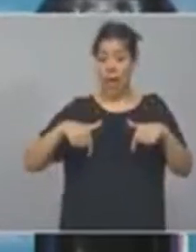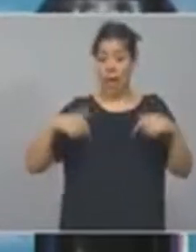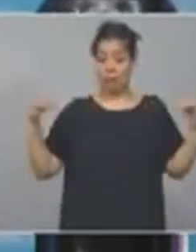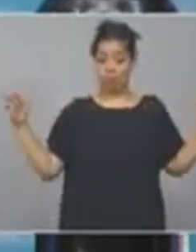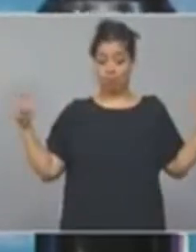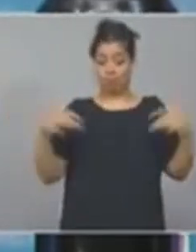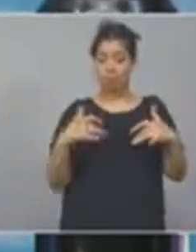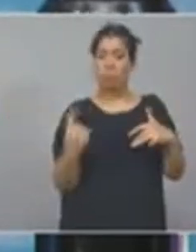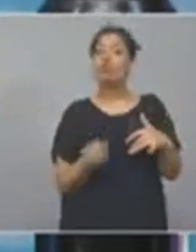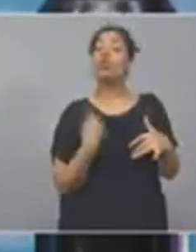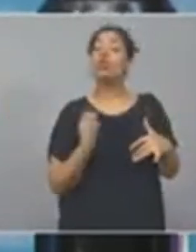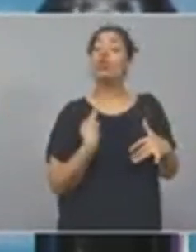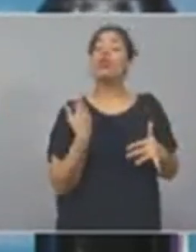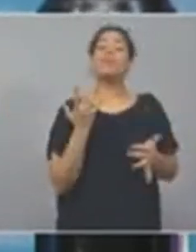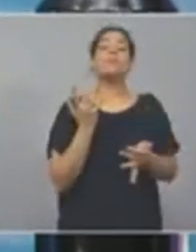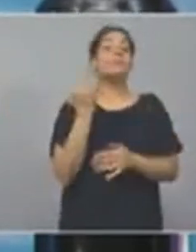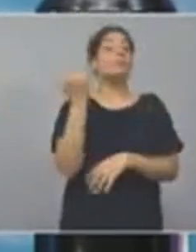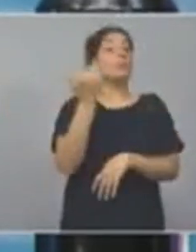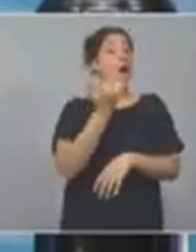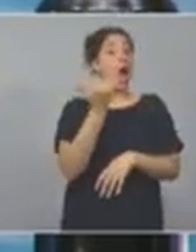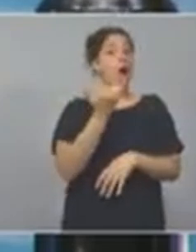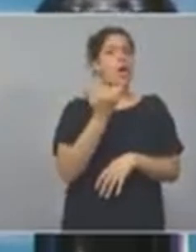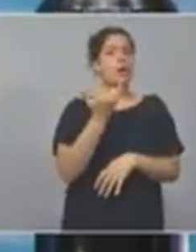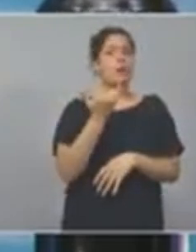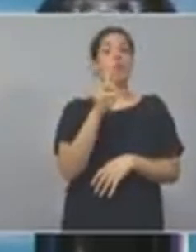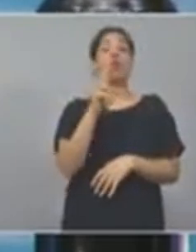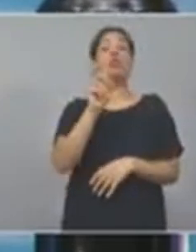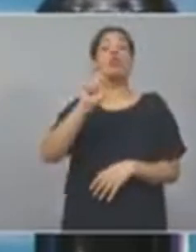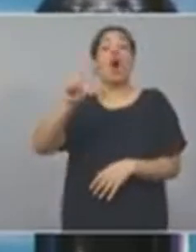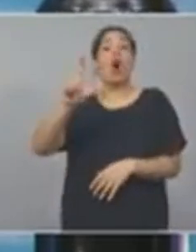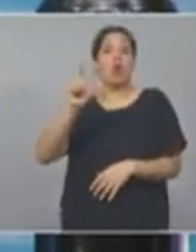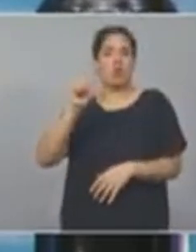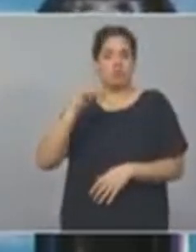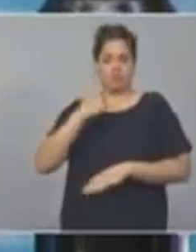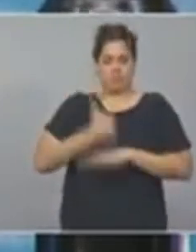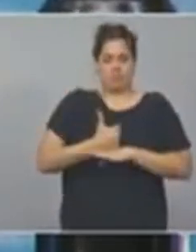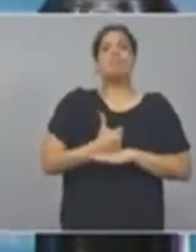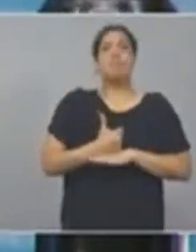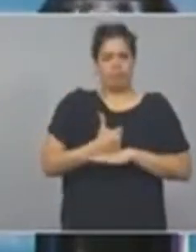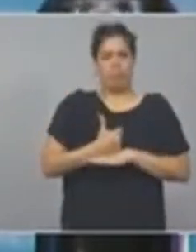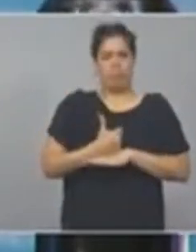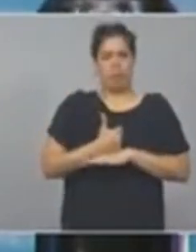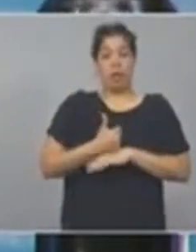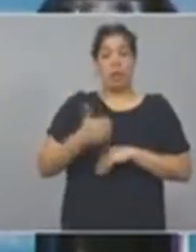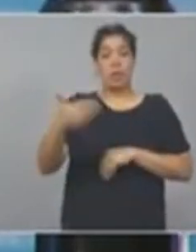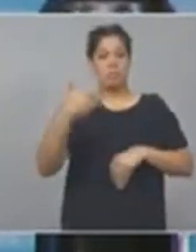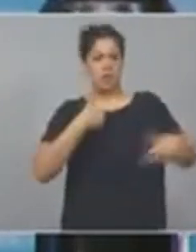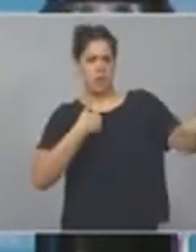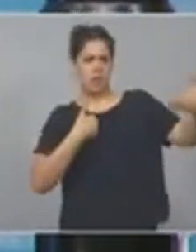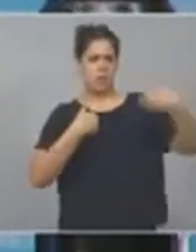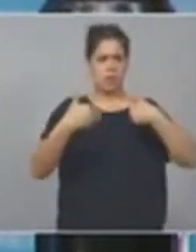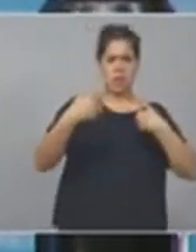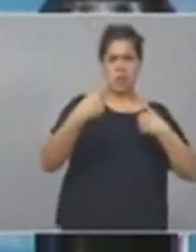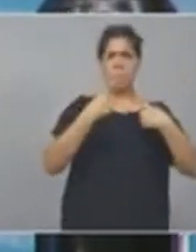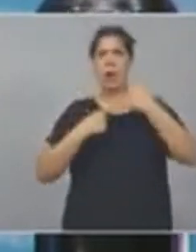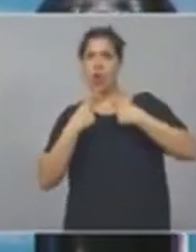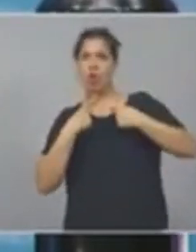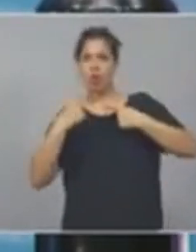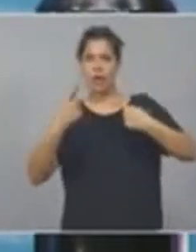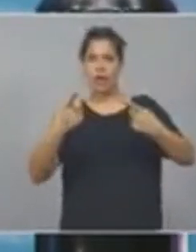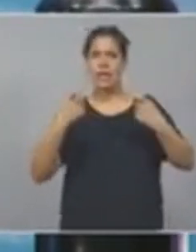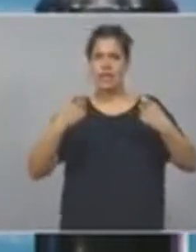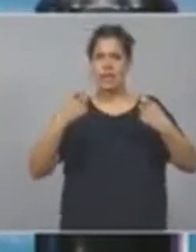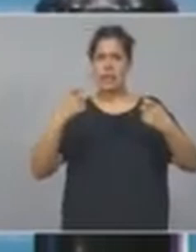a través de nuestras funciones de gobierno, que responder a cada vez más necesidades de desesperación.